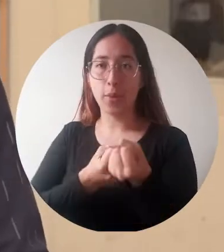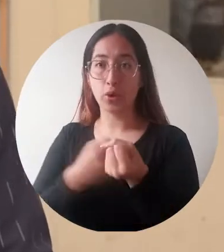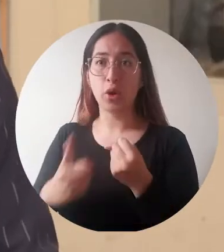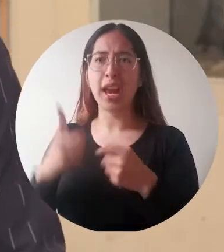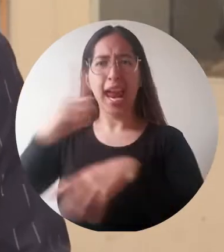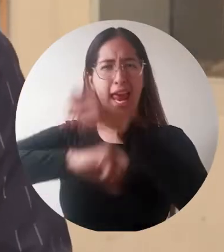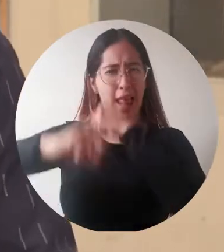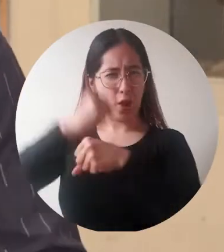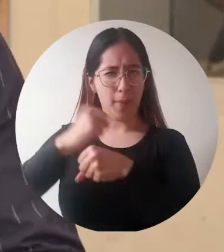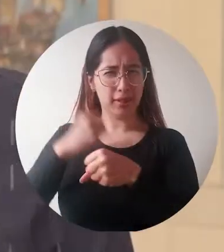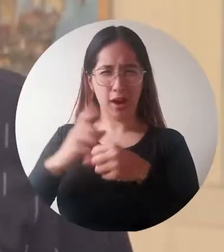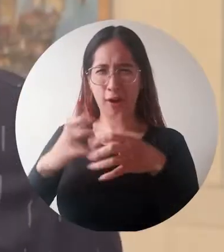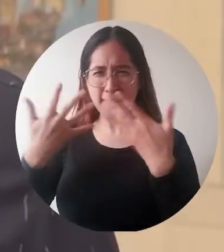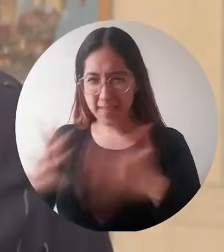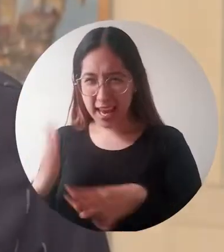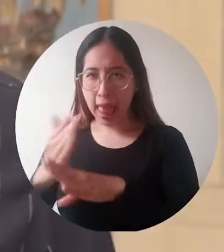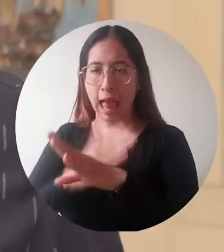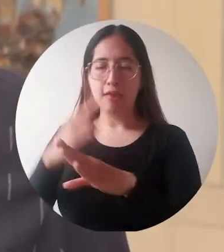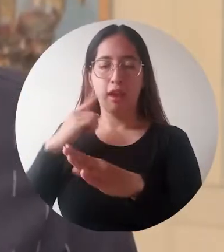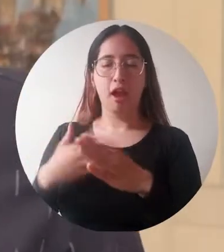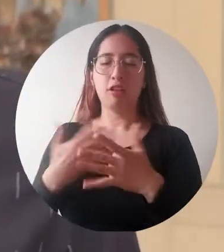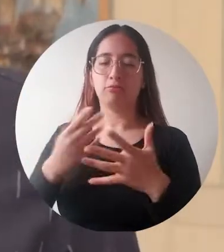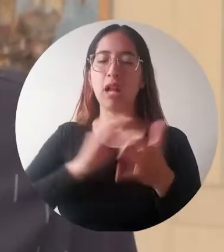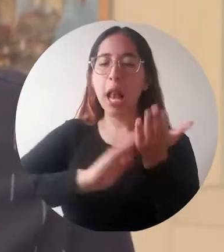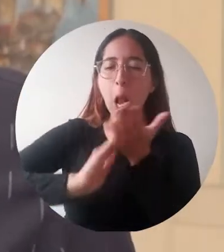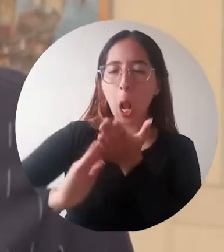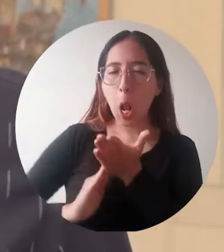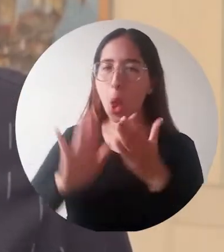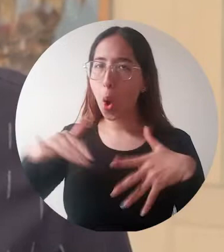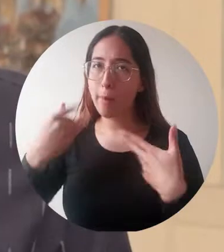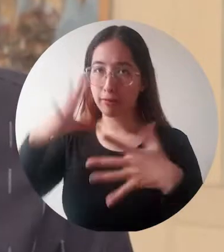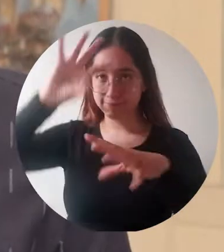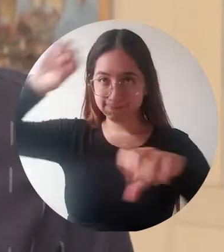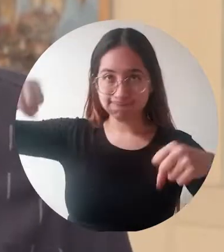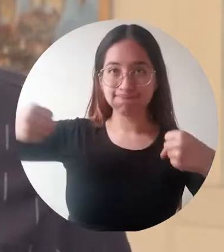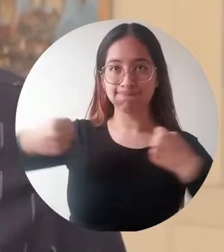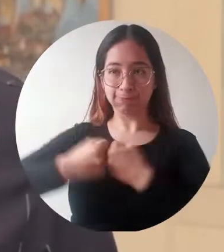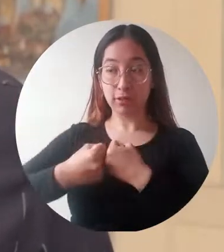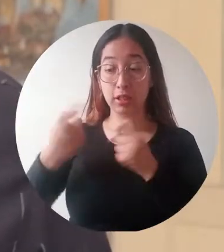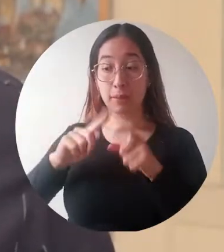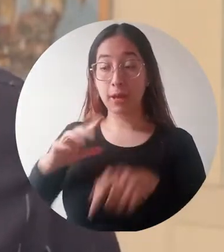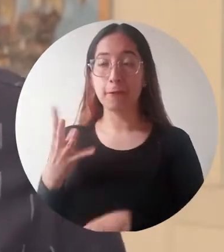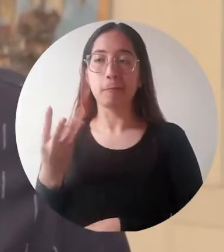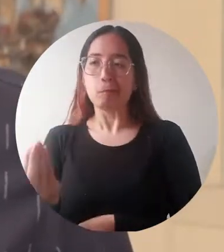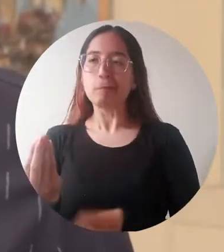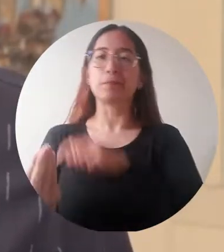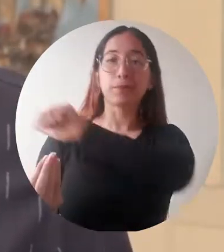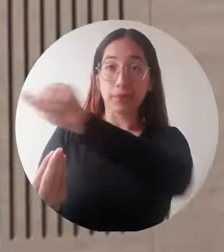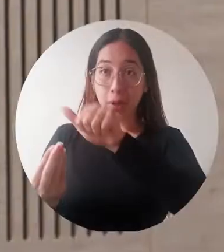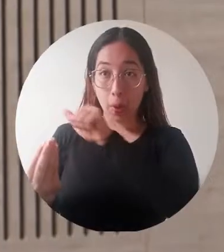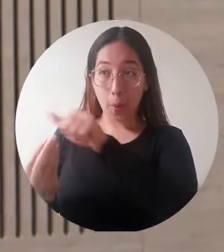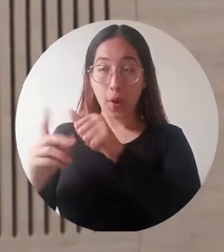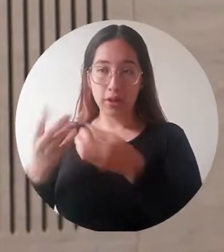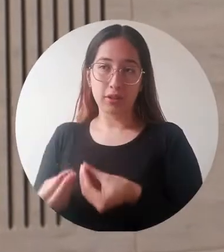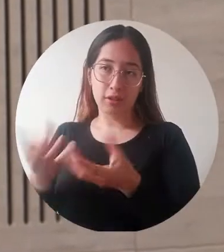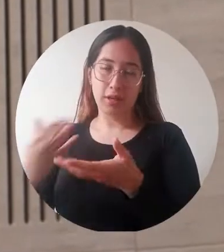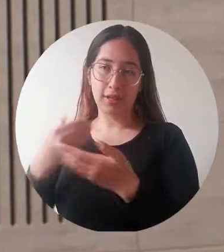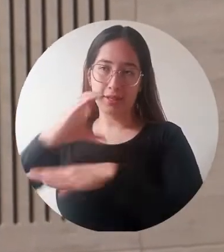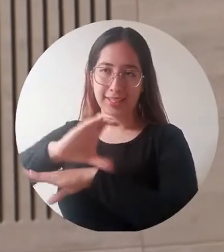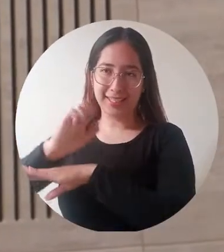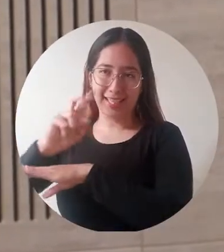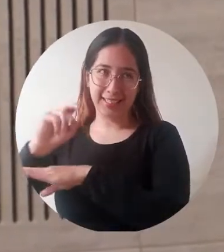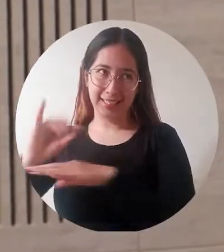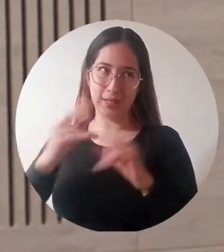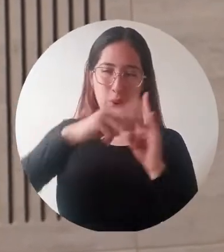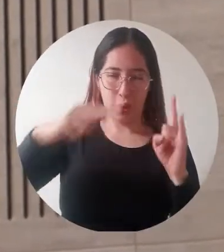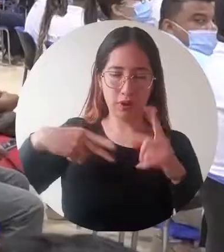finalizando el año pasado, que tendremos nuestro primer piloto del programa con un grupo de mujeres beneficiarias de esta alianza